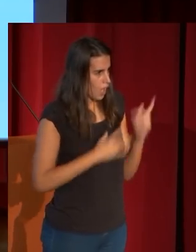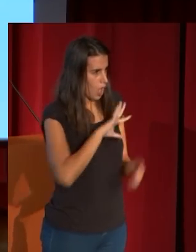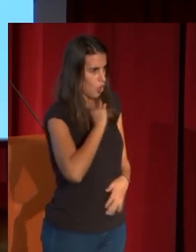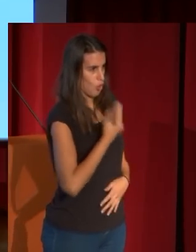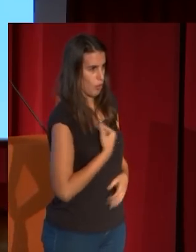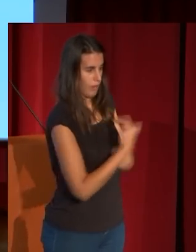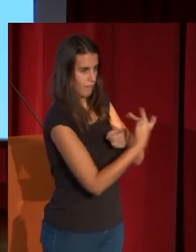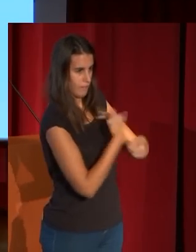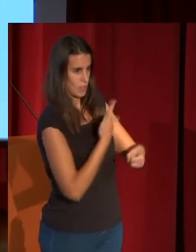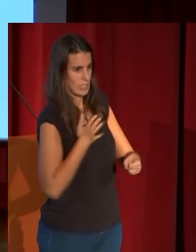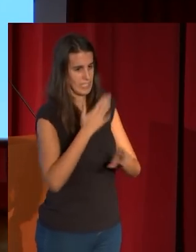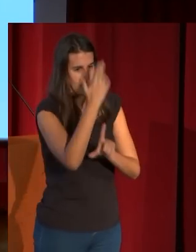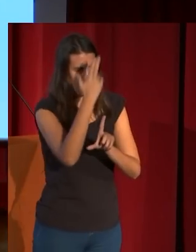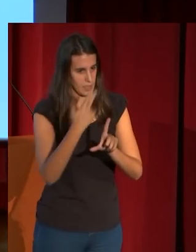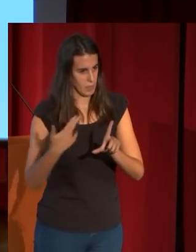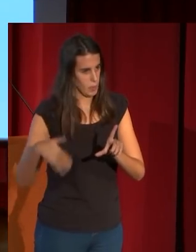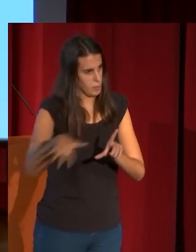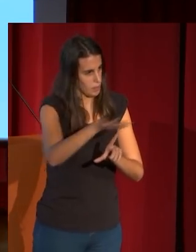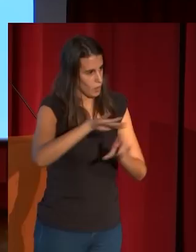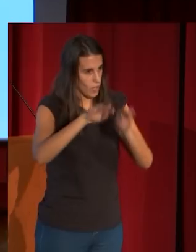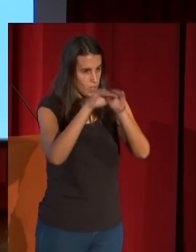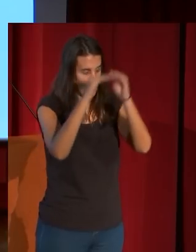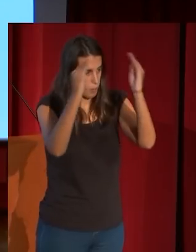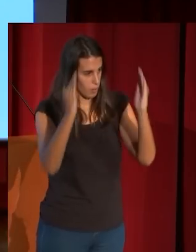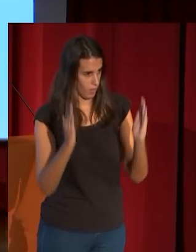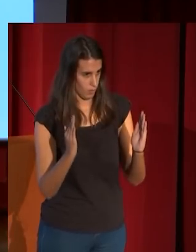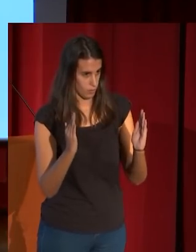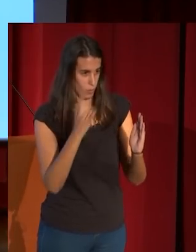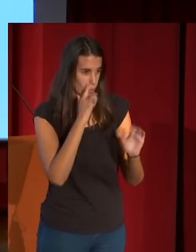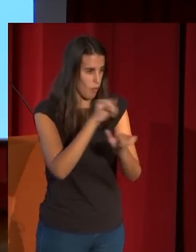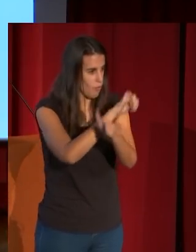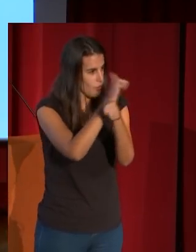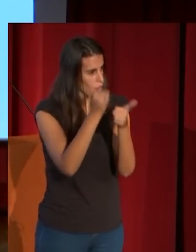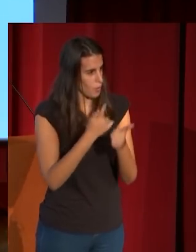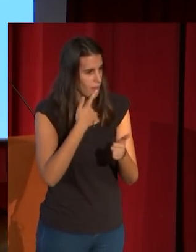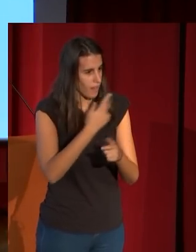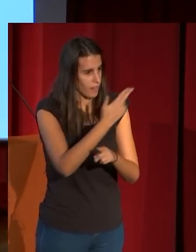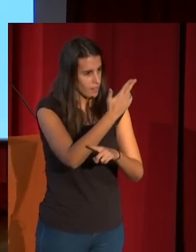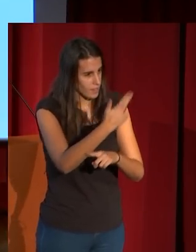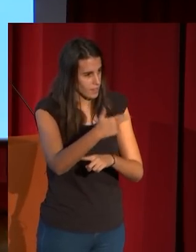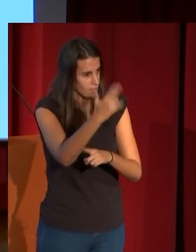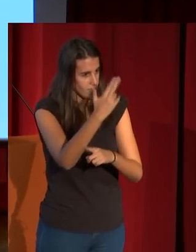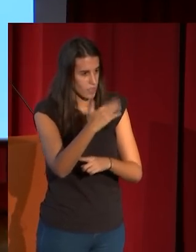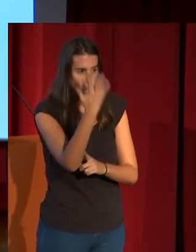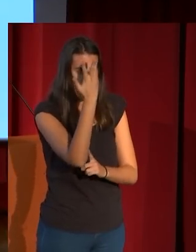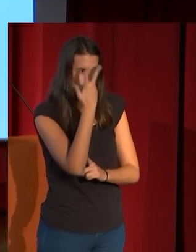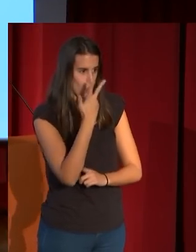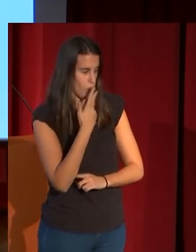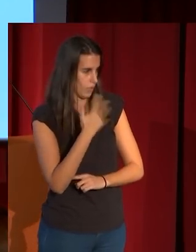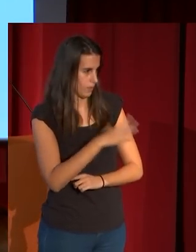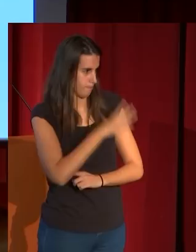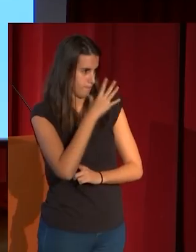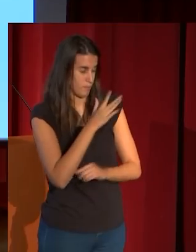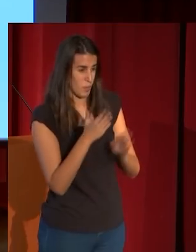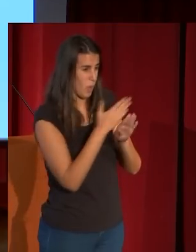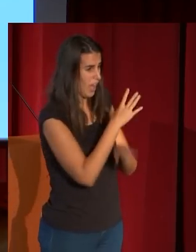también emplea, por ejemplo, en este espacio abovedado o en esta manera de hacer las tintas, claro, con un colorido que en Goya no